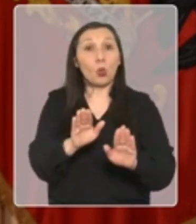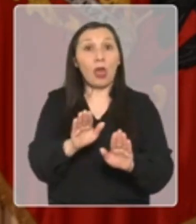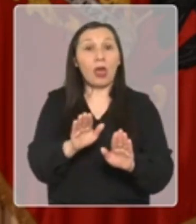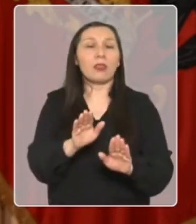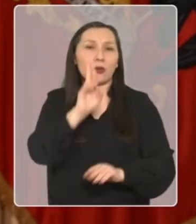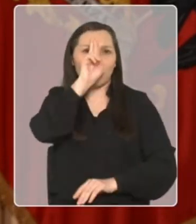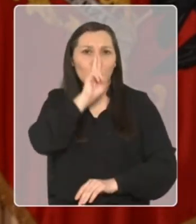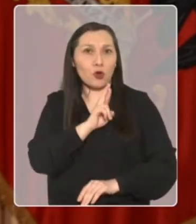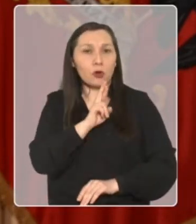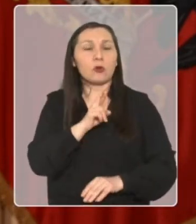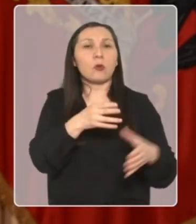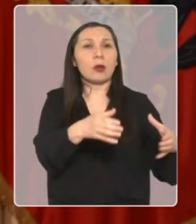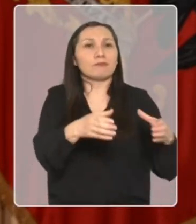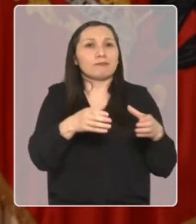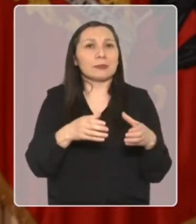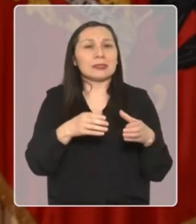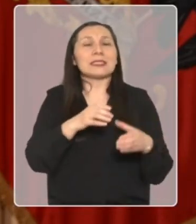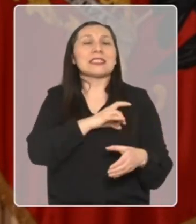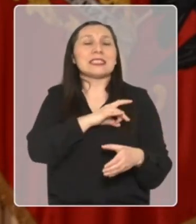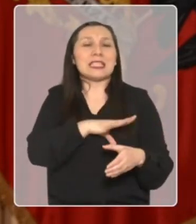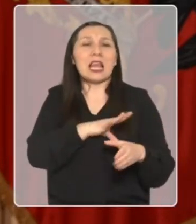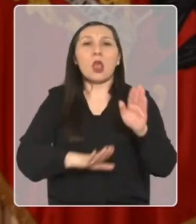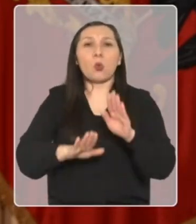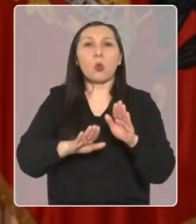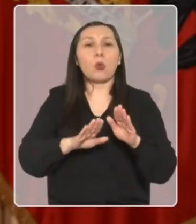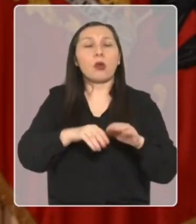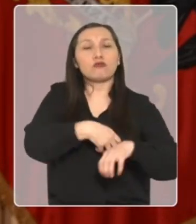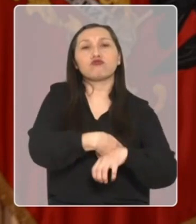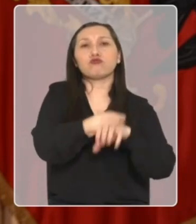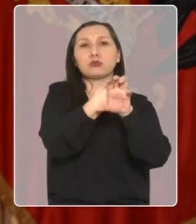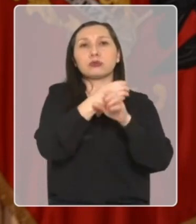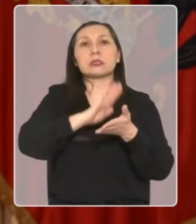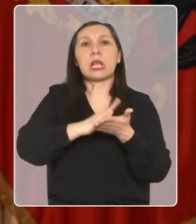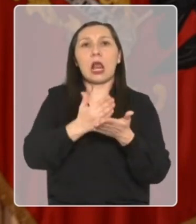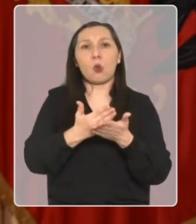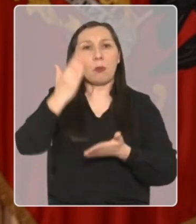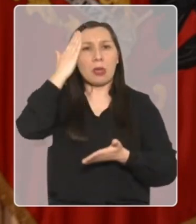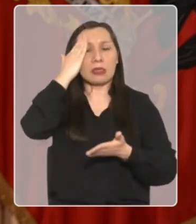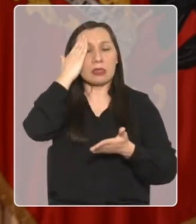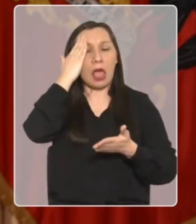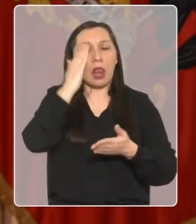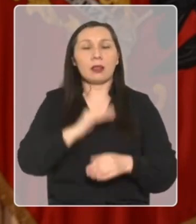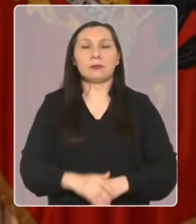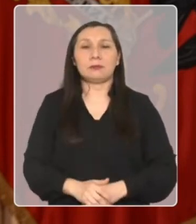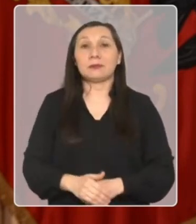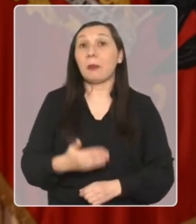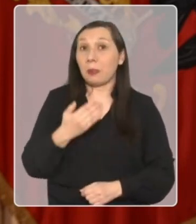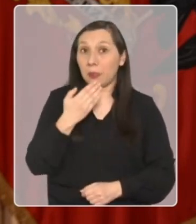las cuidadoras recibirán el kit Chile Cuida y accederán a atención telemática de salud mental.